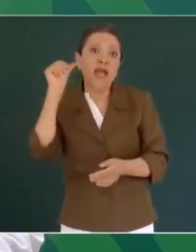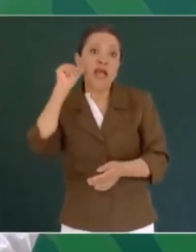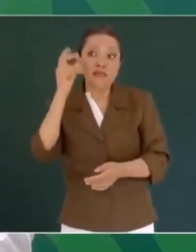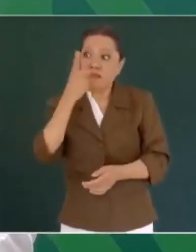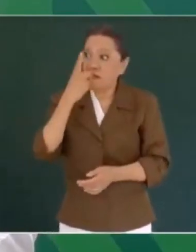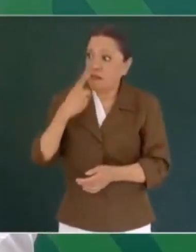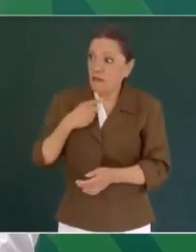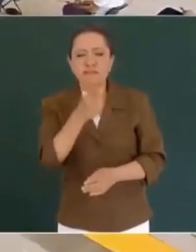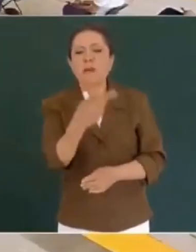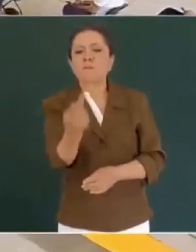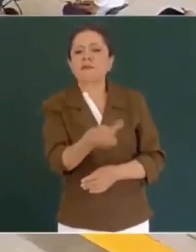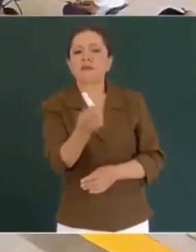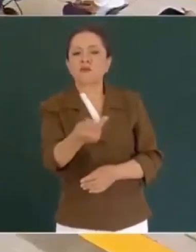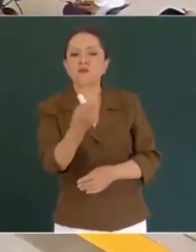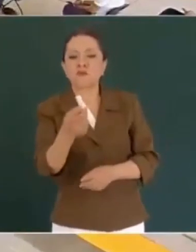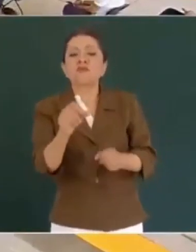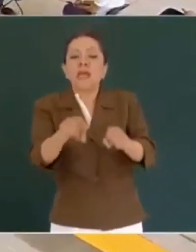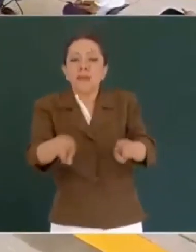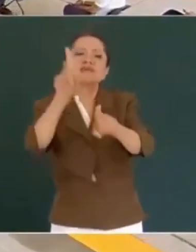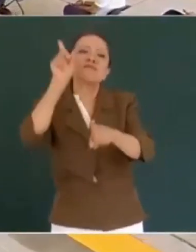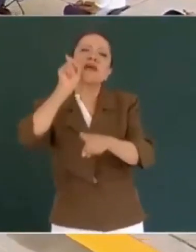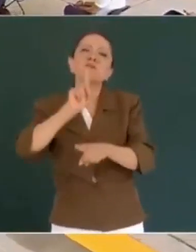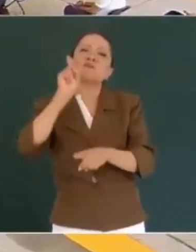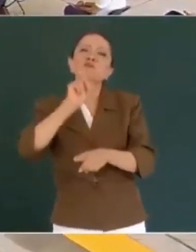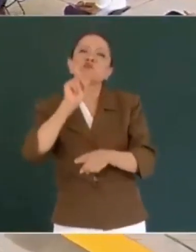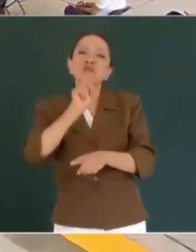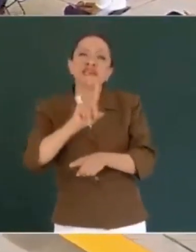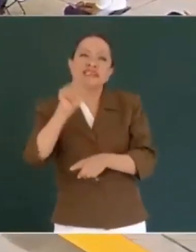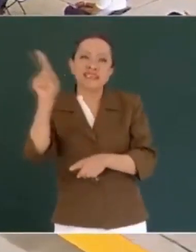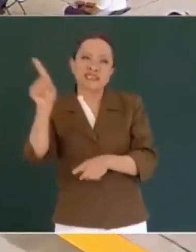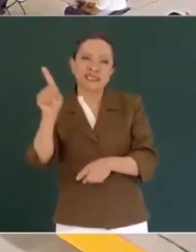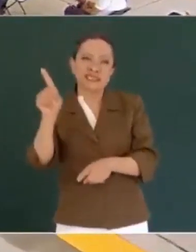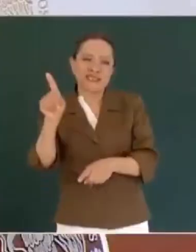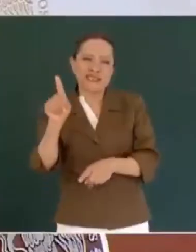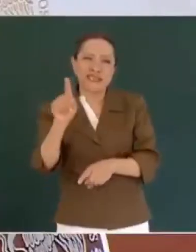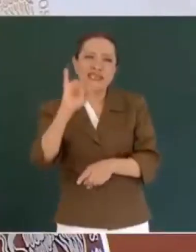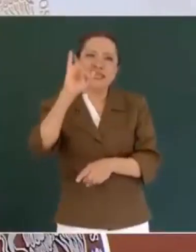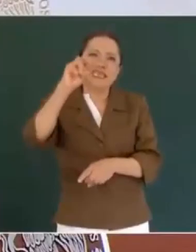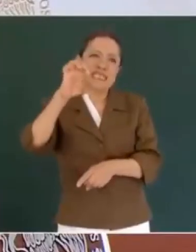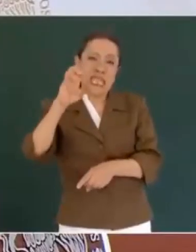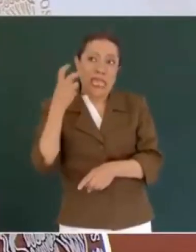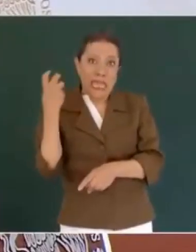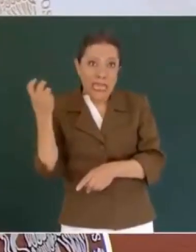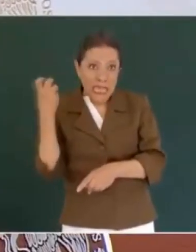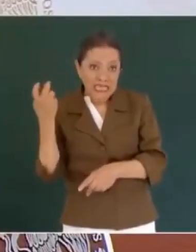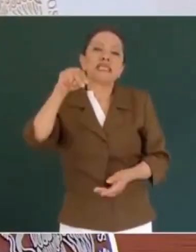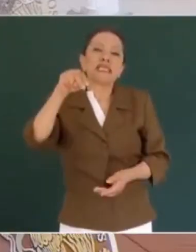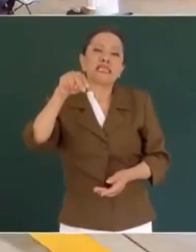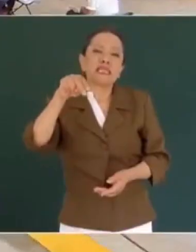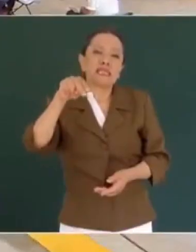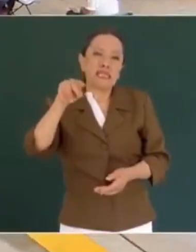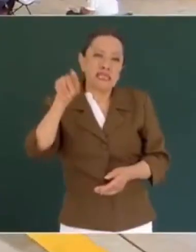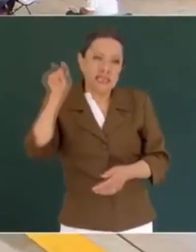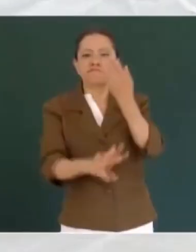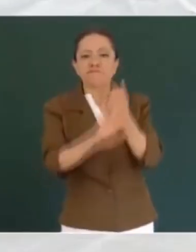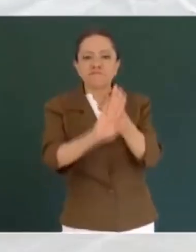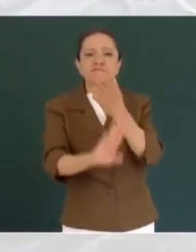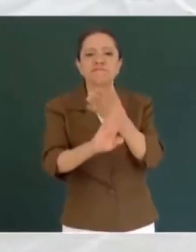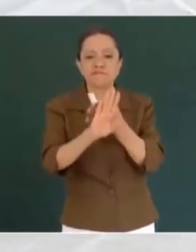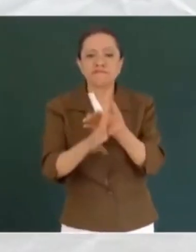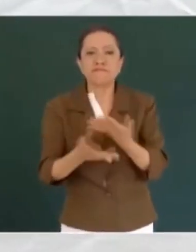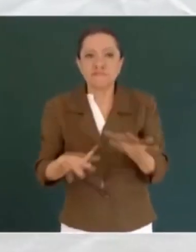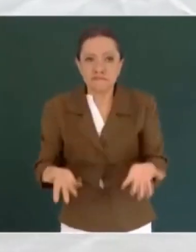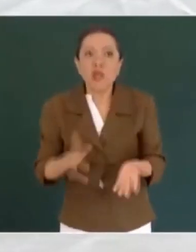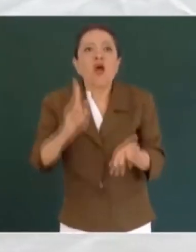avisan de que nos bajan también. La misma consejera que es filopanista, ni modo, ya me va a volver a